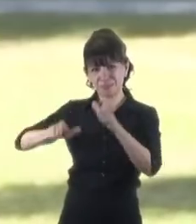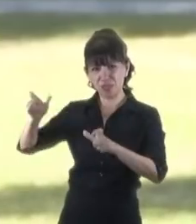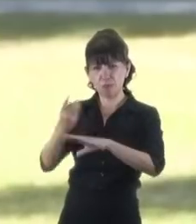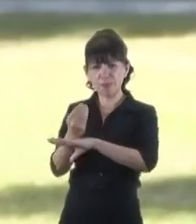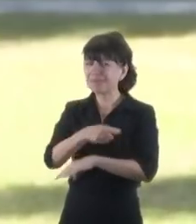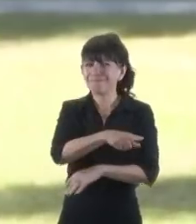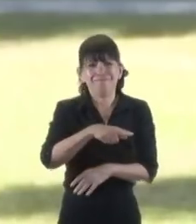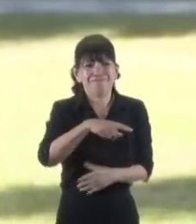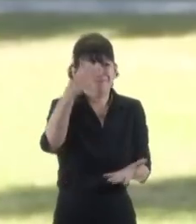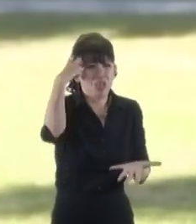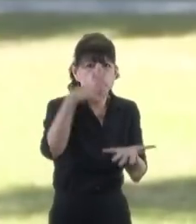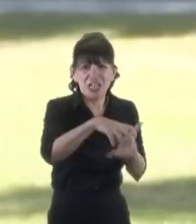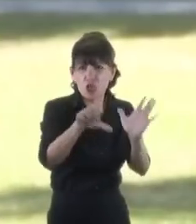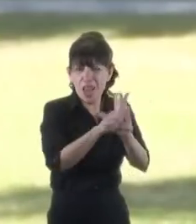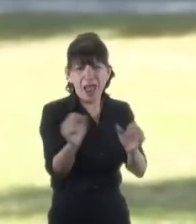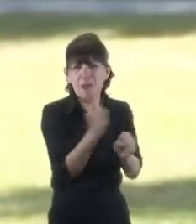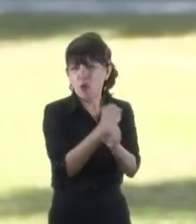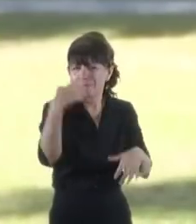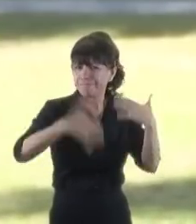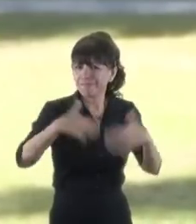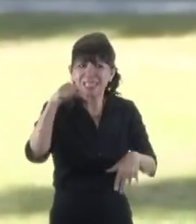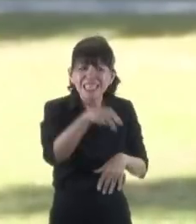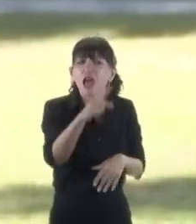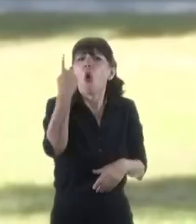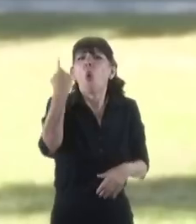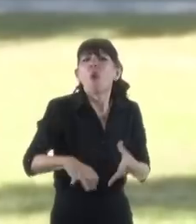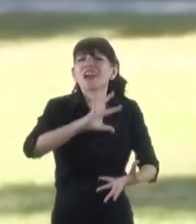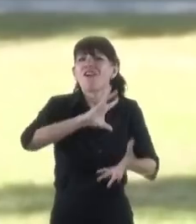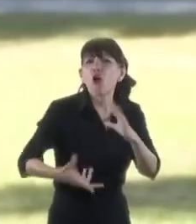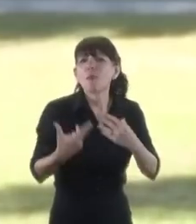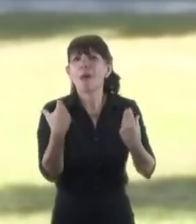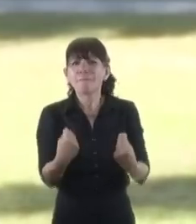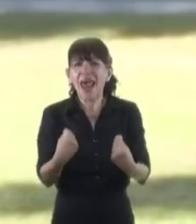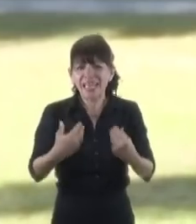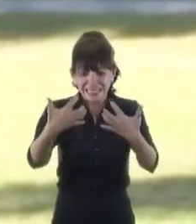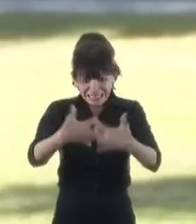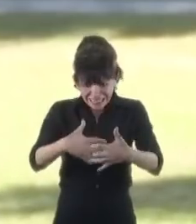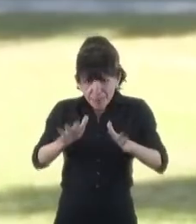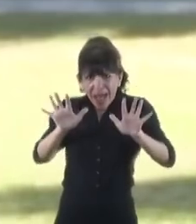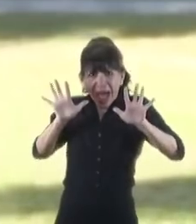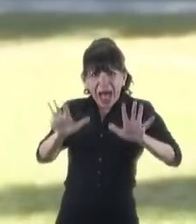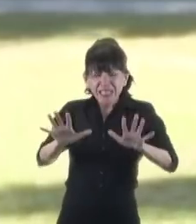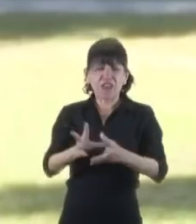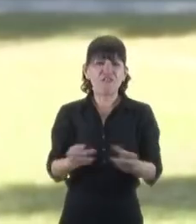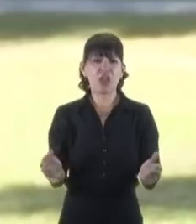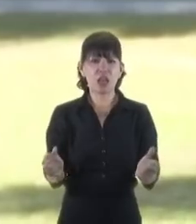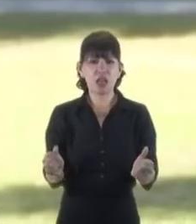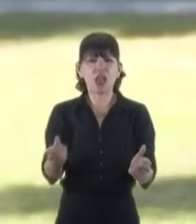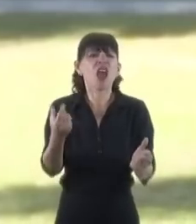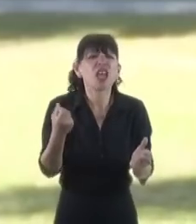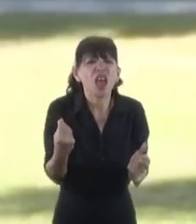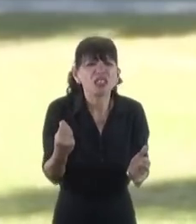leyes porque es el único camino que tenemos para poner fin a este sistema donde un puñado de jueces